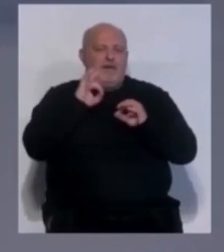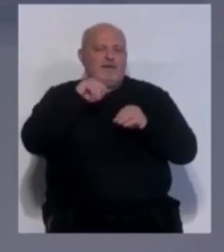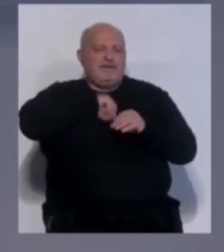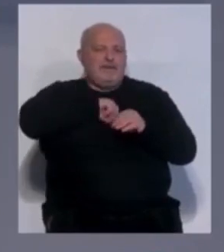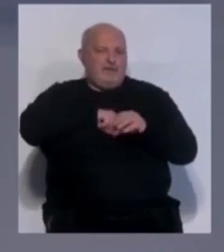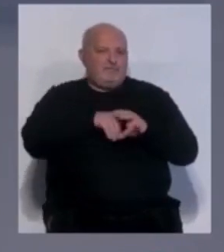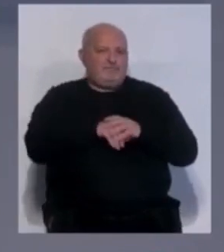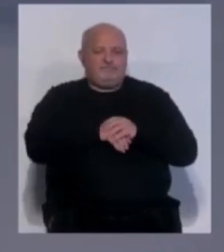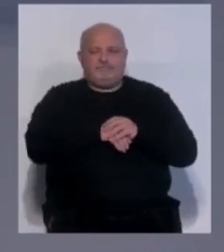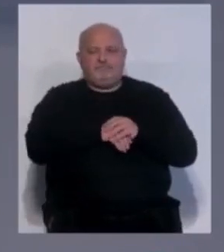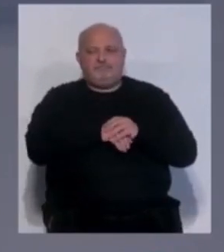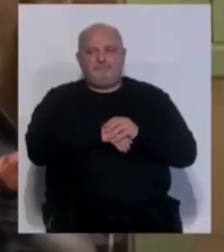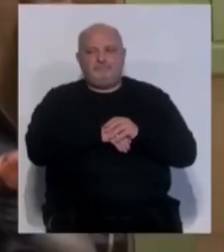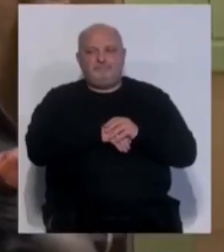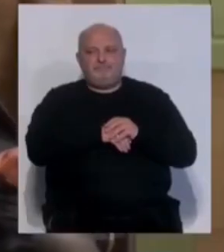Sentidos.